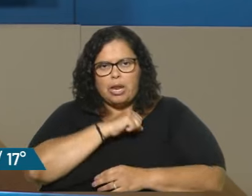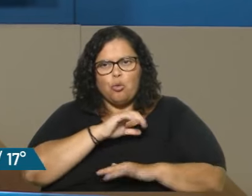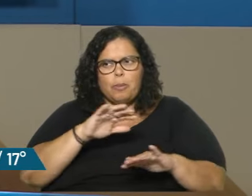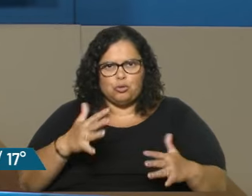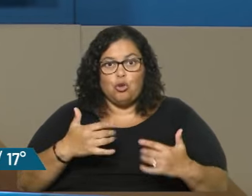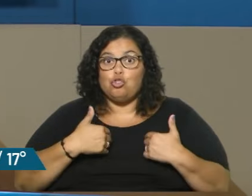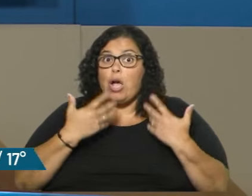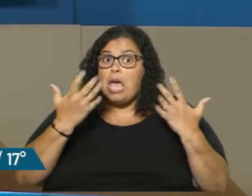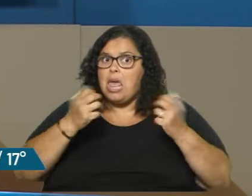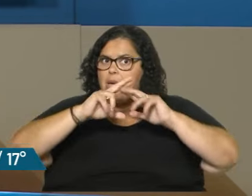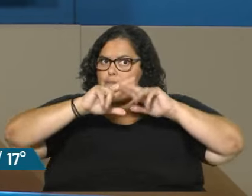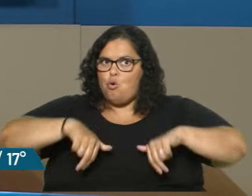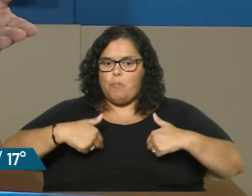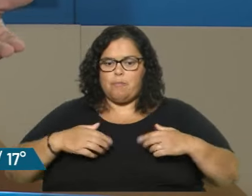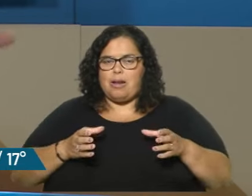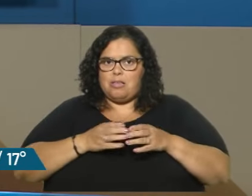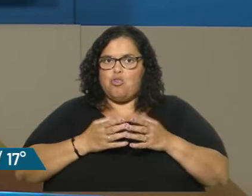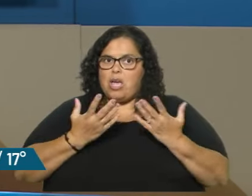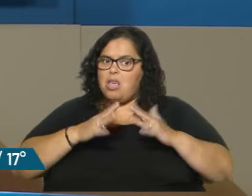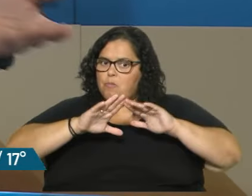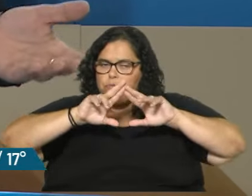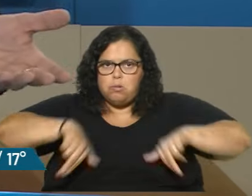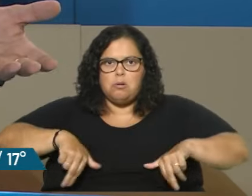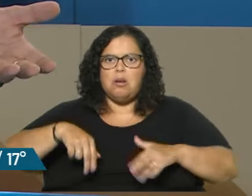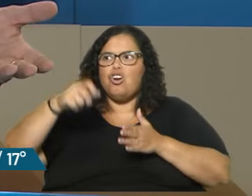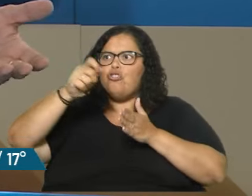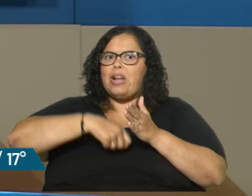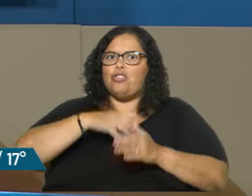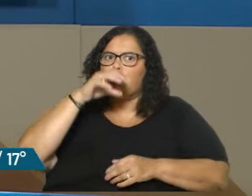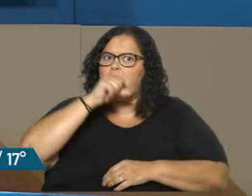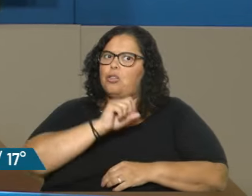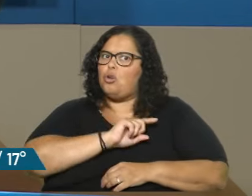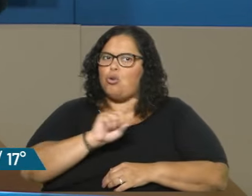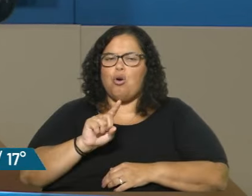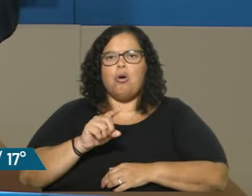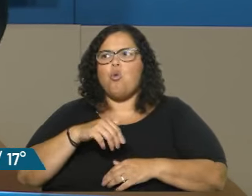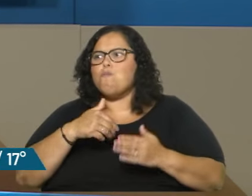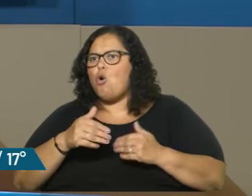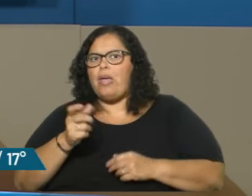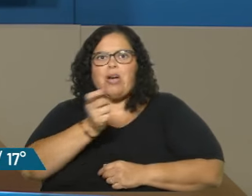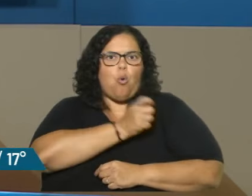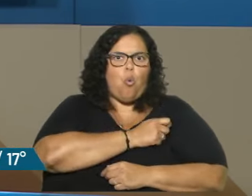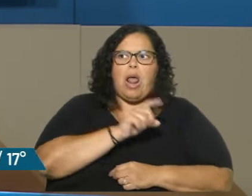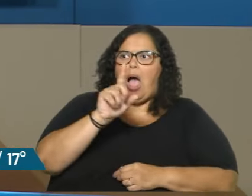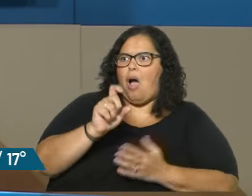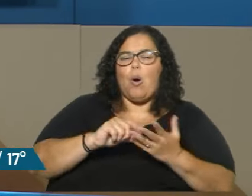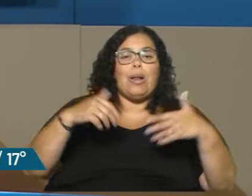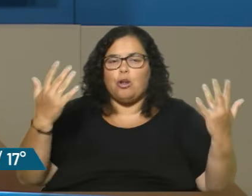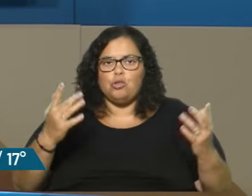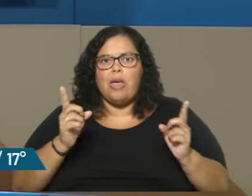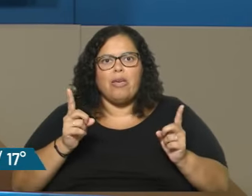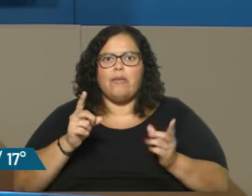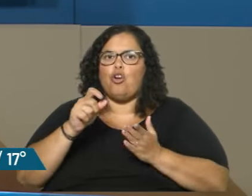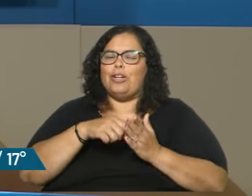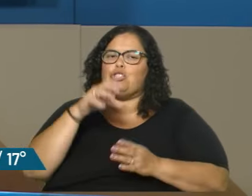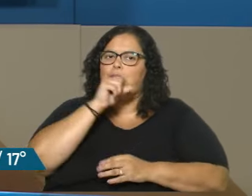eliminar desde parte alternativa, eliminar contratos secretos. Tenemos que saber qué es que se está haciendo, sea con el agua, sea con vacunas, con lo que sea. Lo